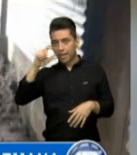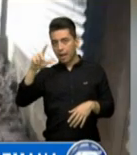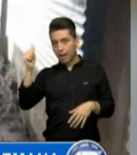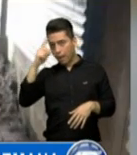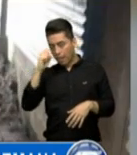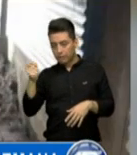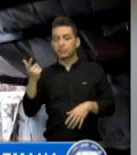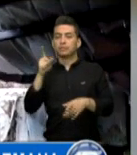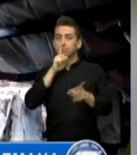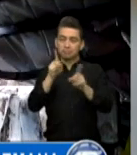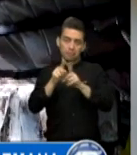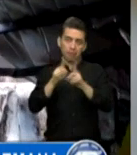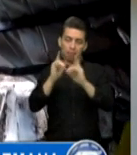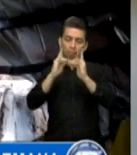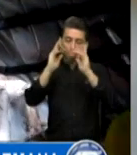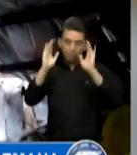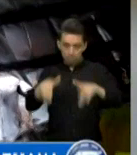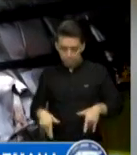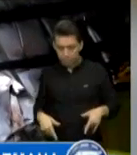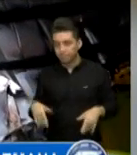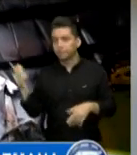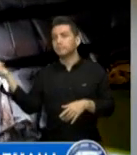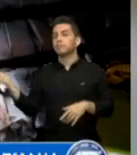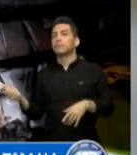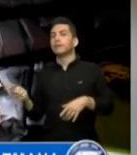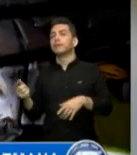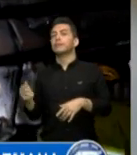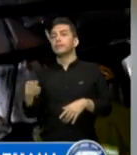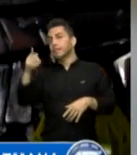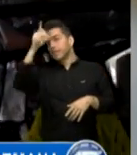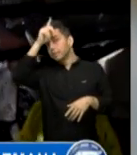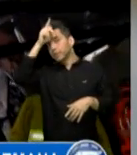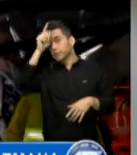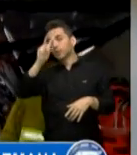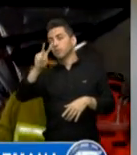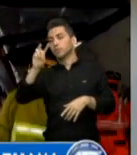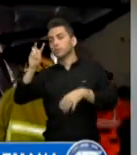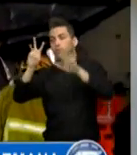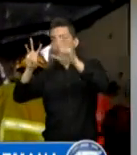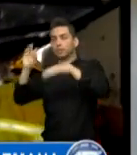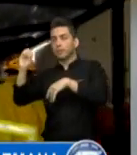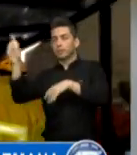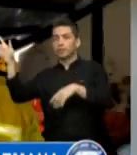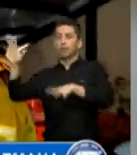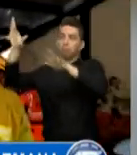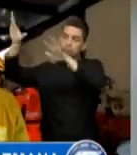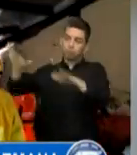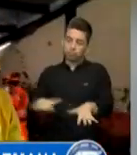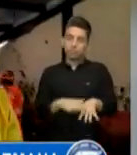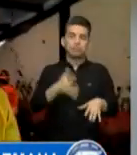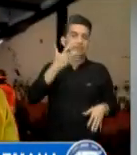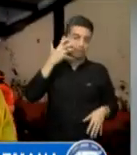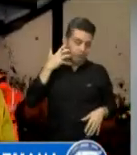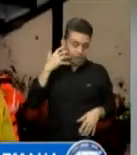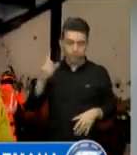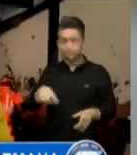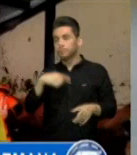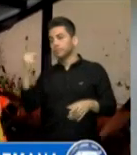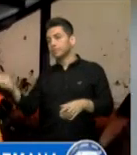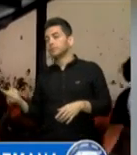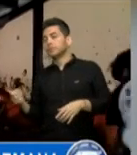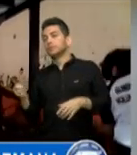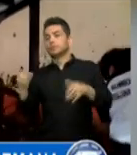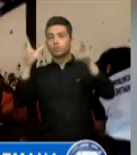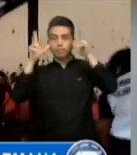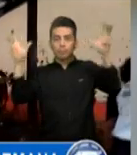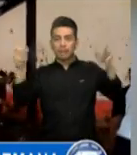Quiché. Un derrumbe en el kilómetro 280 en San Marcos. En el municipio de San Pedro, Jocopilas, Suchetepeque, se